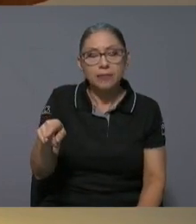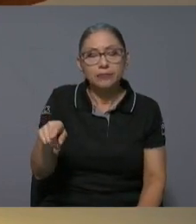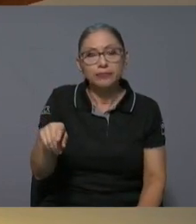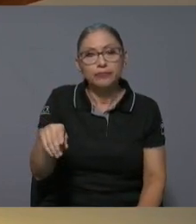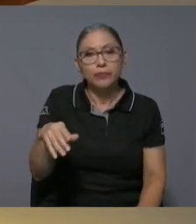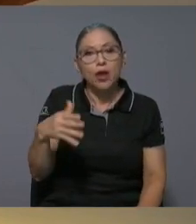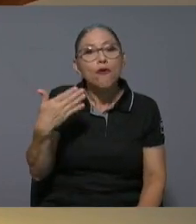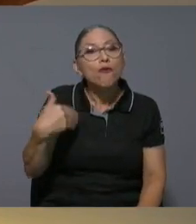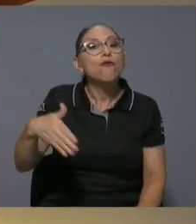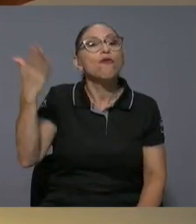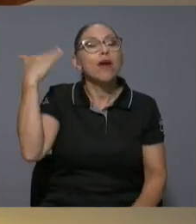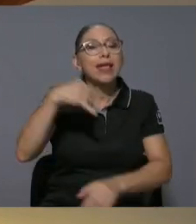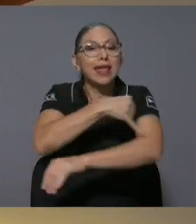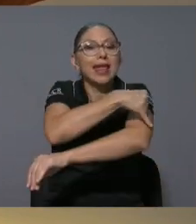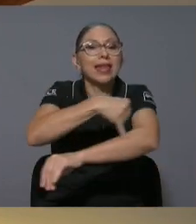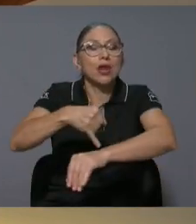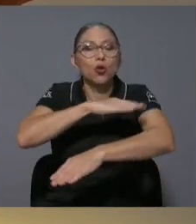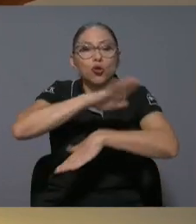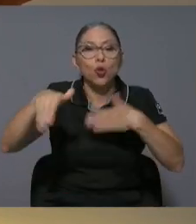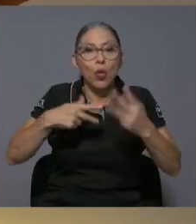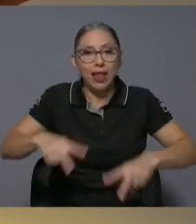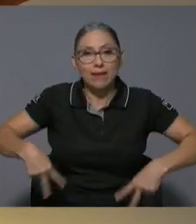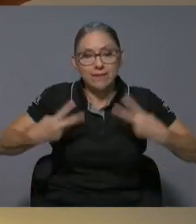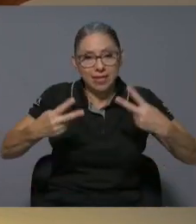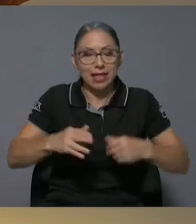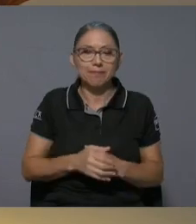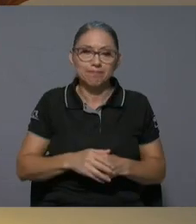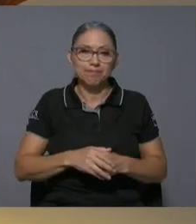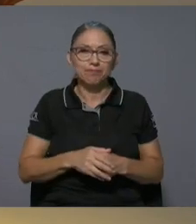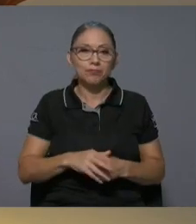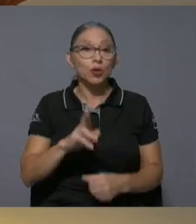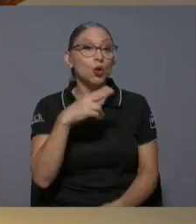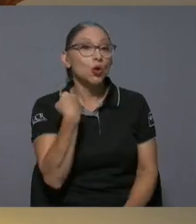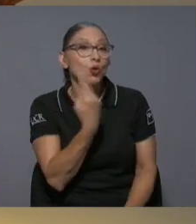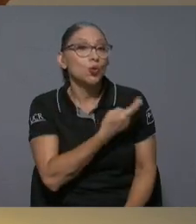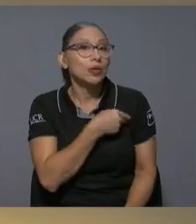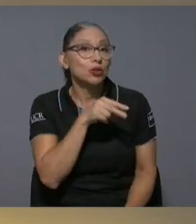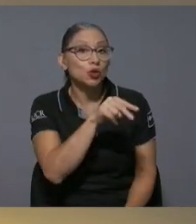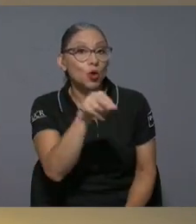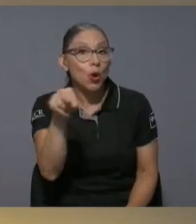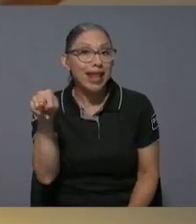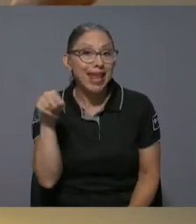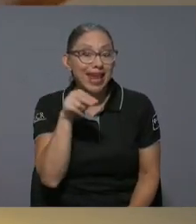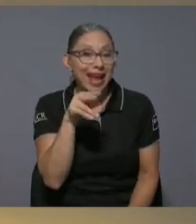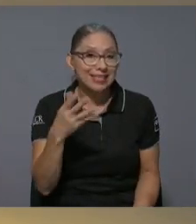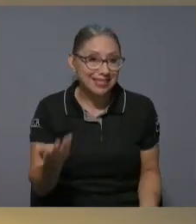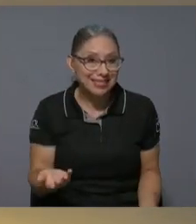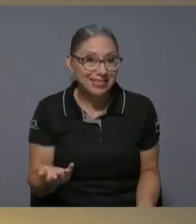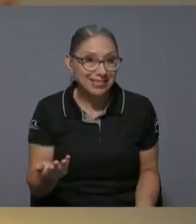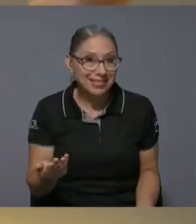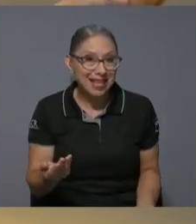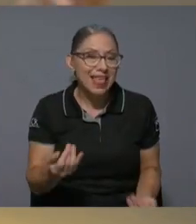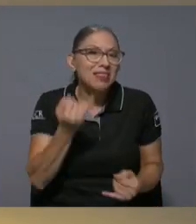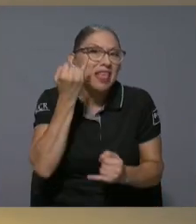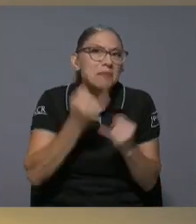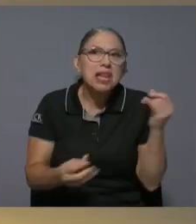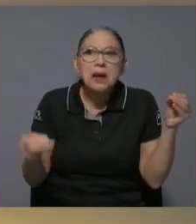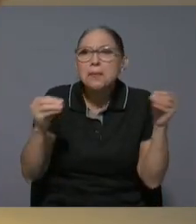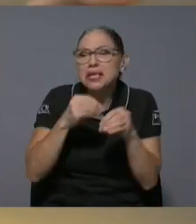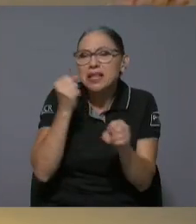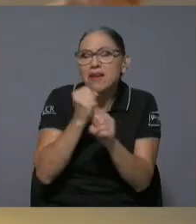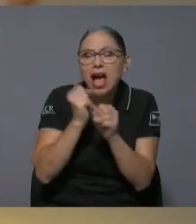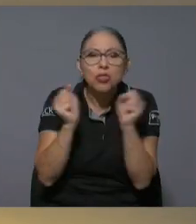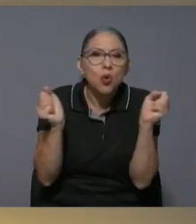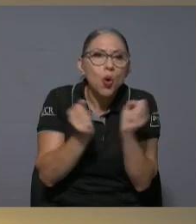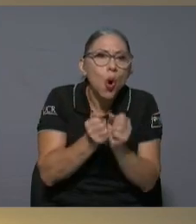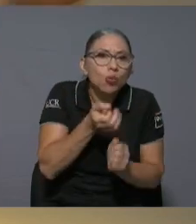fue ingeniero toda la vida los colegas nuestros más terminan en cosas de bolsa o en cosas